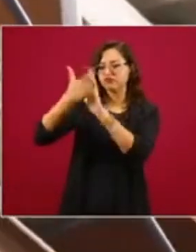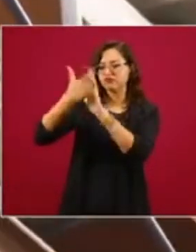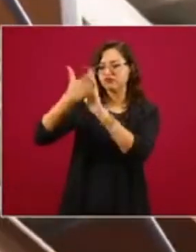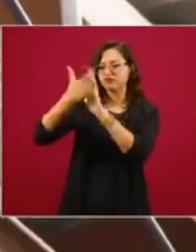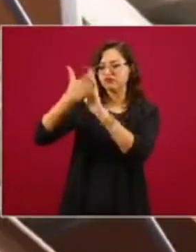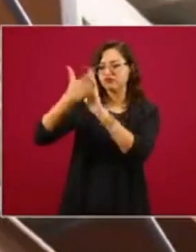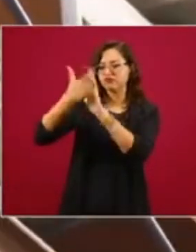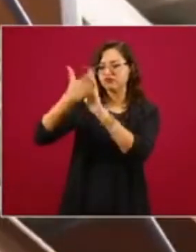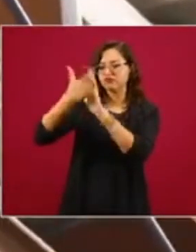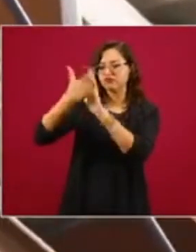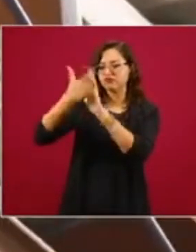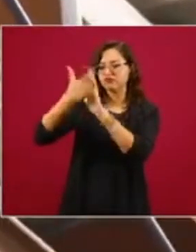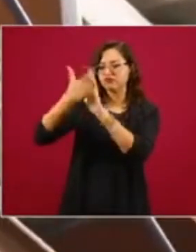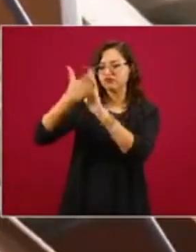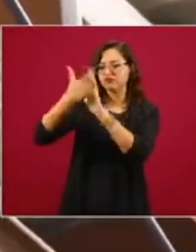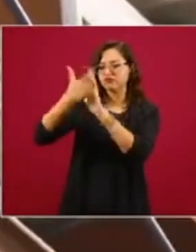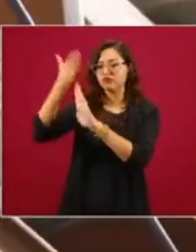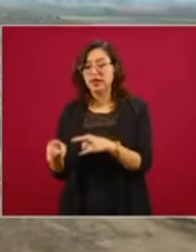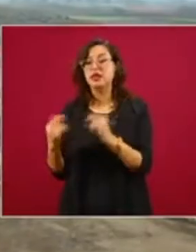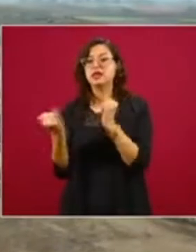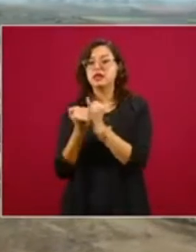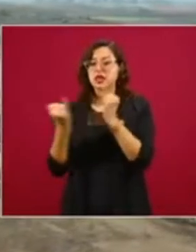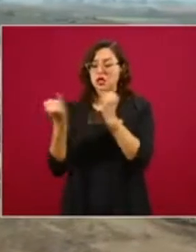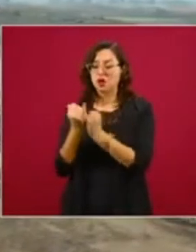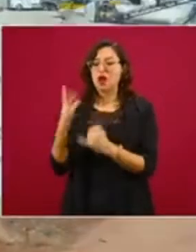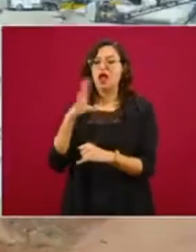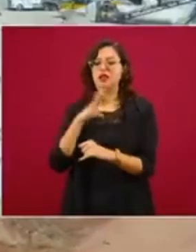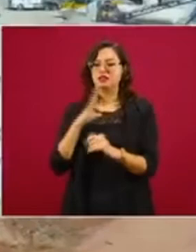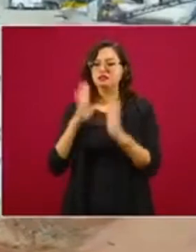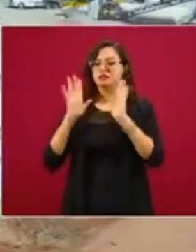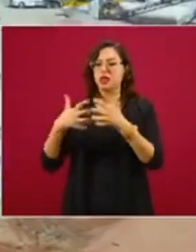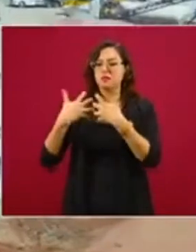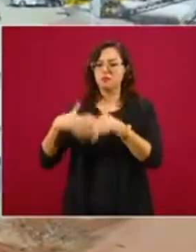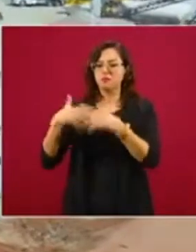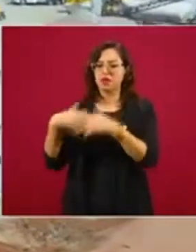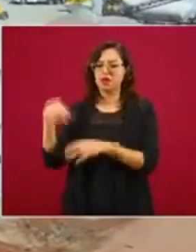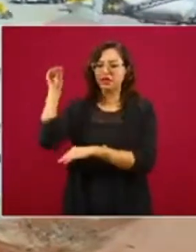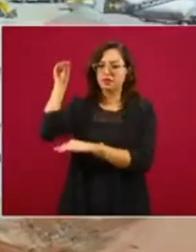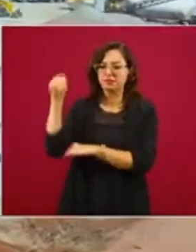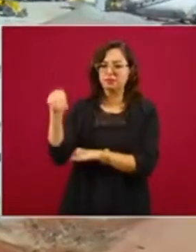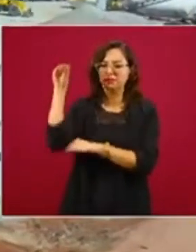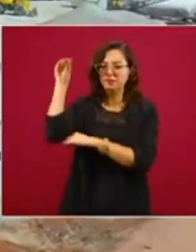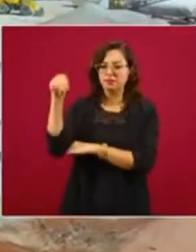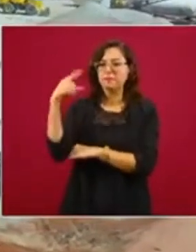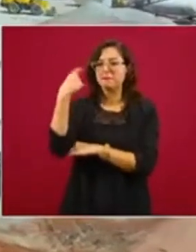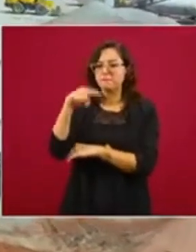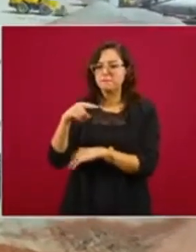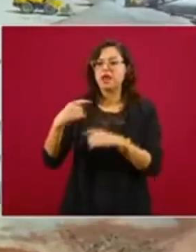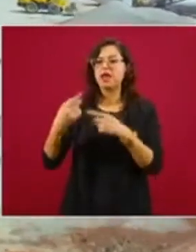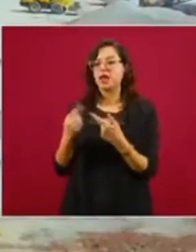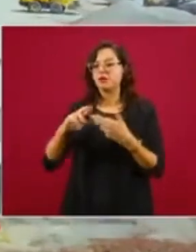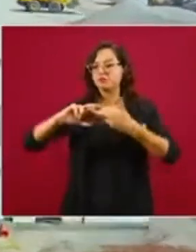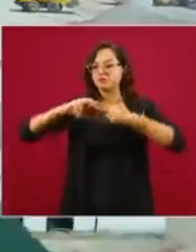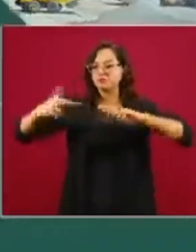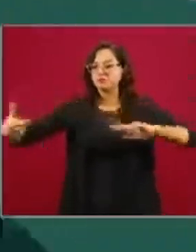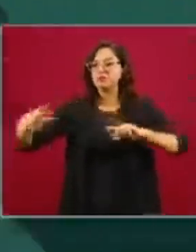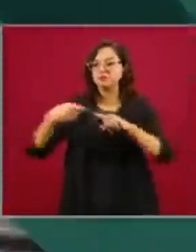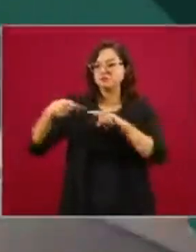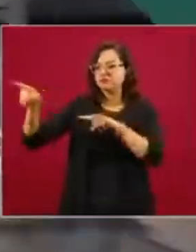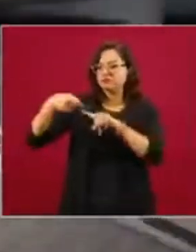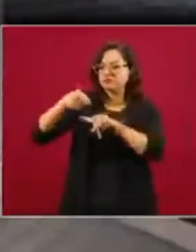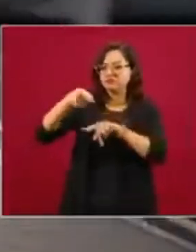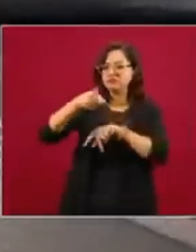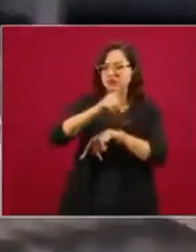puertas oa telescópica. Se continúa con el tendido de cable para el sistema de tierra